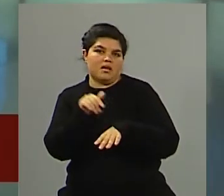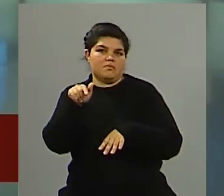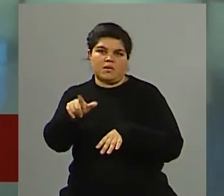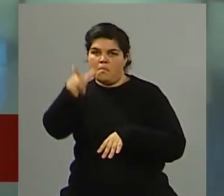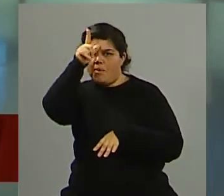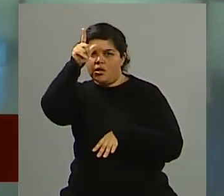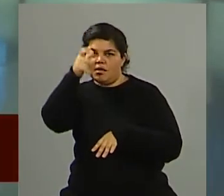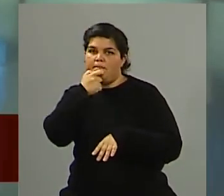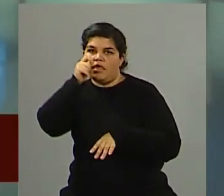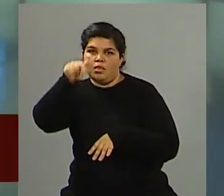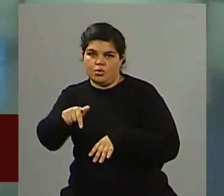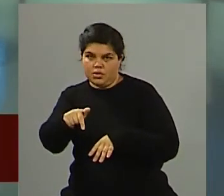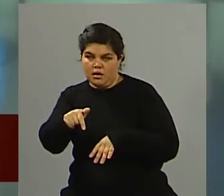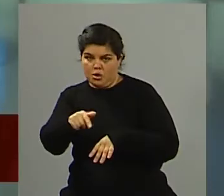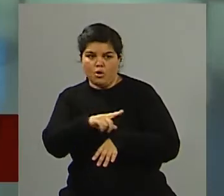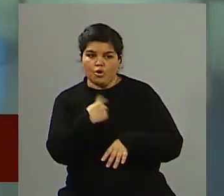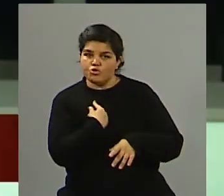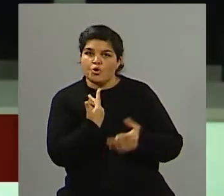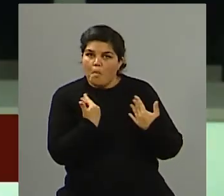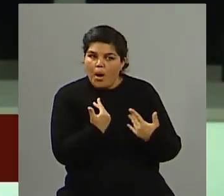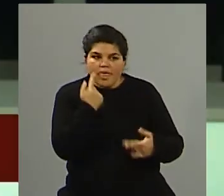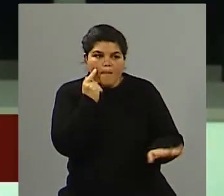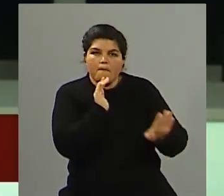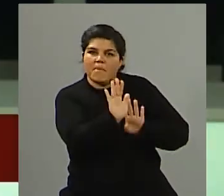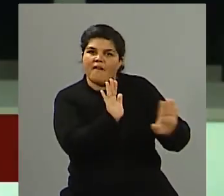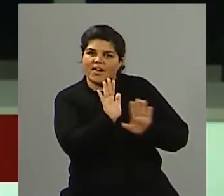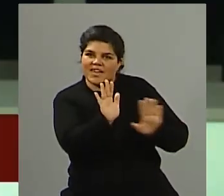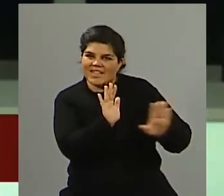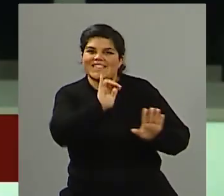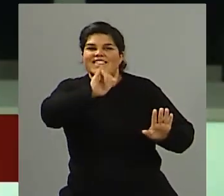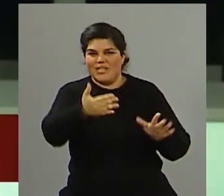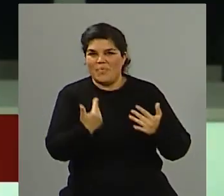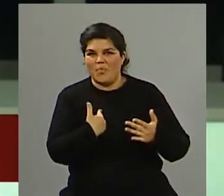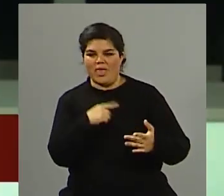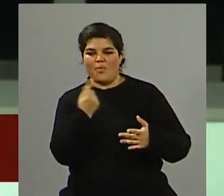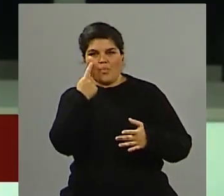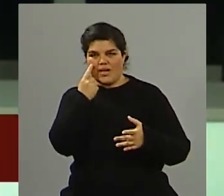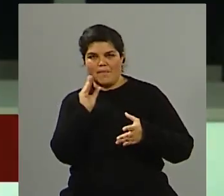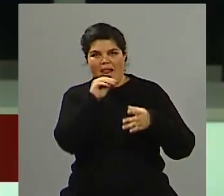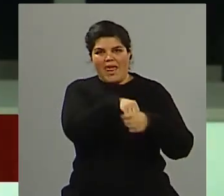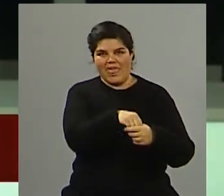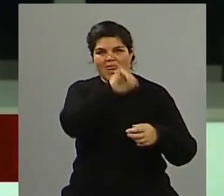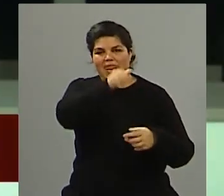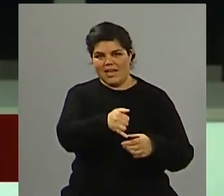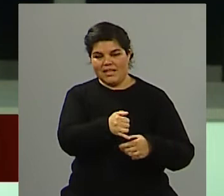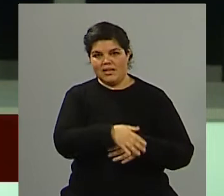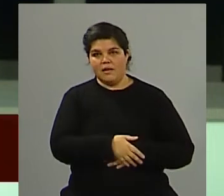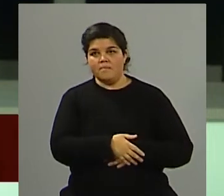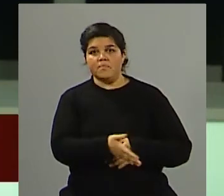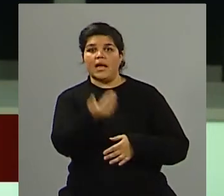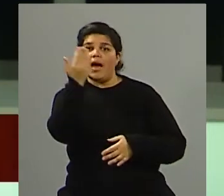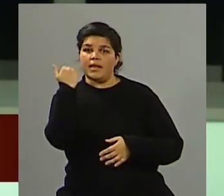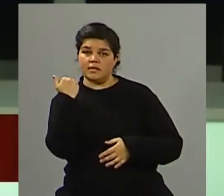pero sí de la prevención del delito este gobierno que asumió hace 8 años cuando llegó tenía un cuerpo de preventores de seguridad